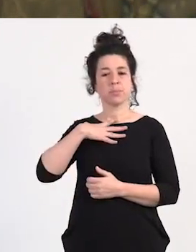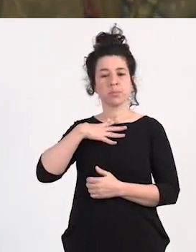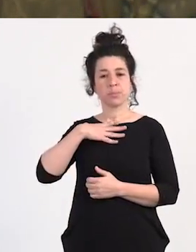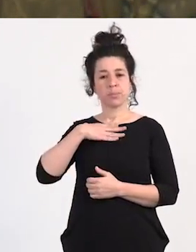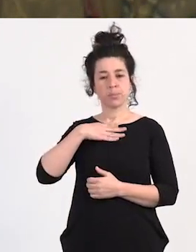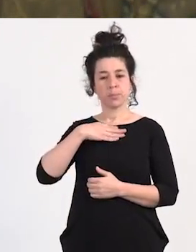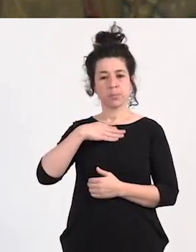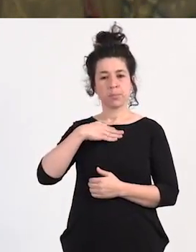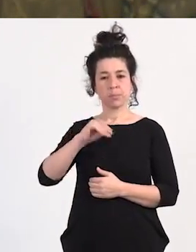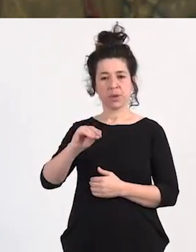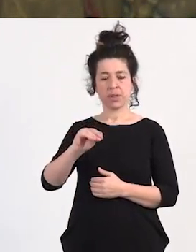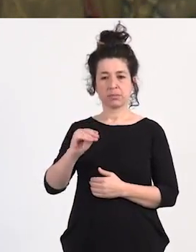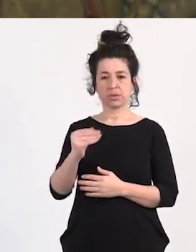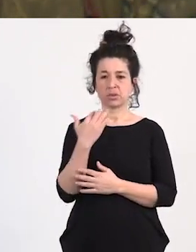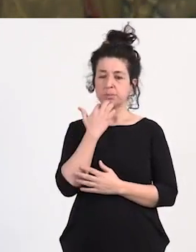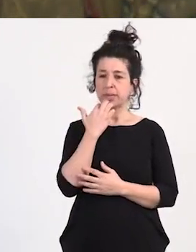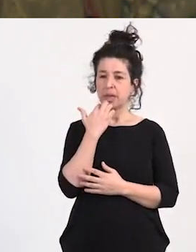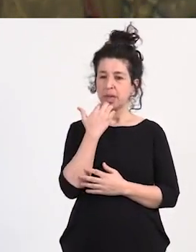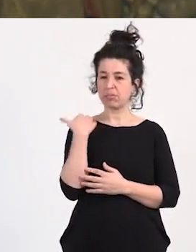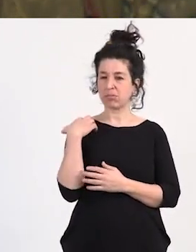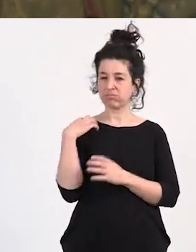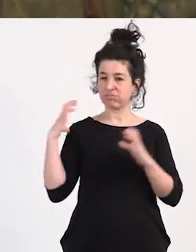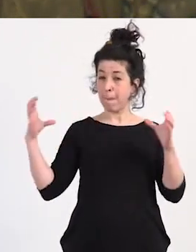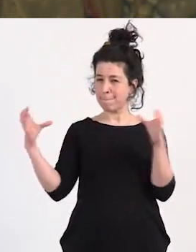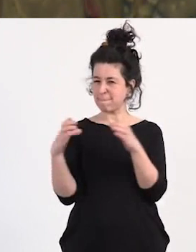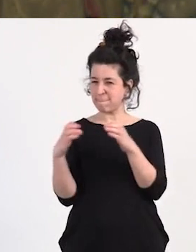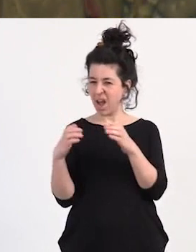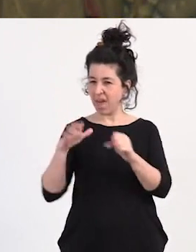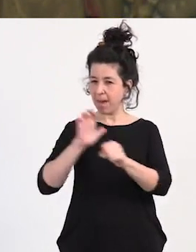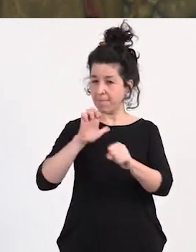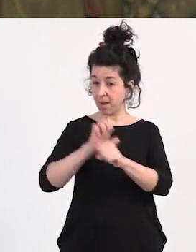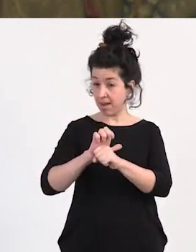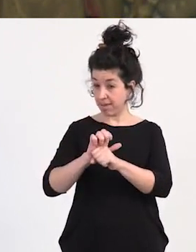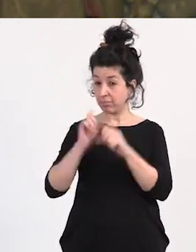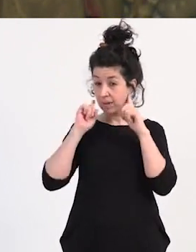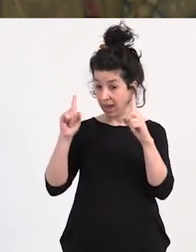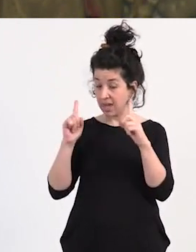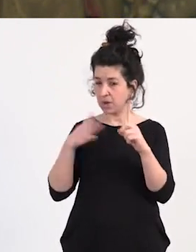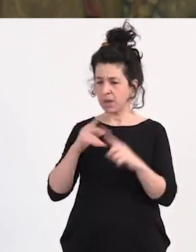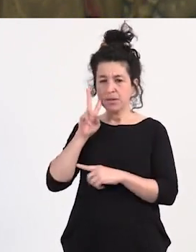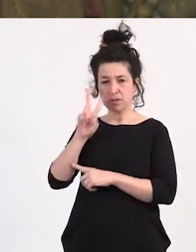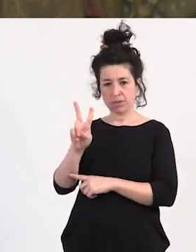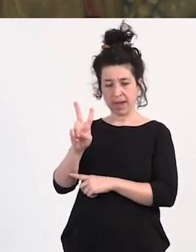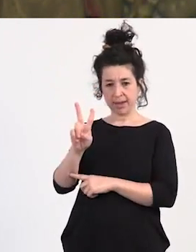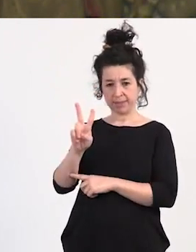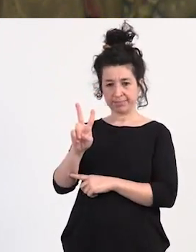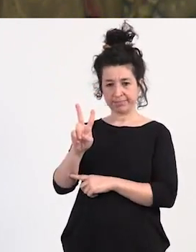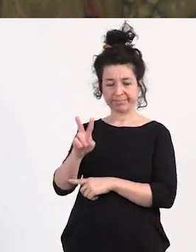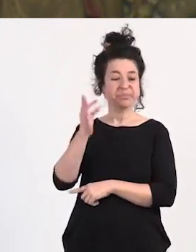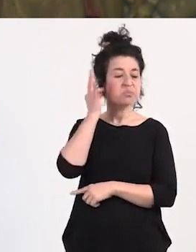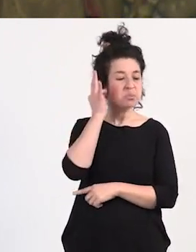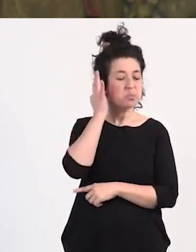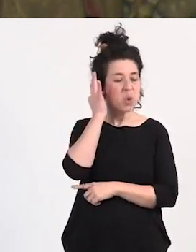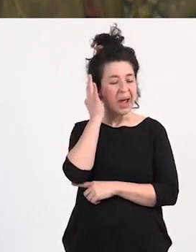ejemplo en el caso de la violación de la manada como continuamente se le pregunta a la